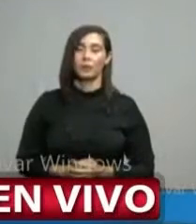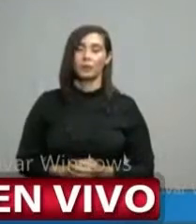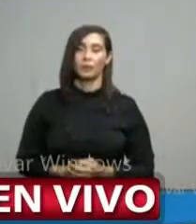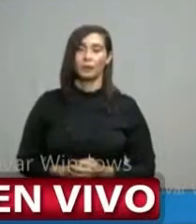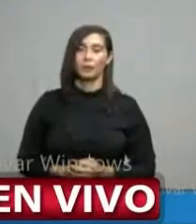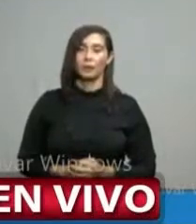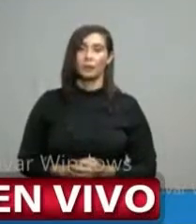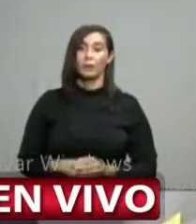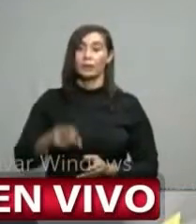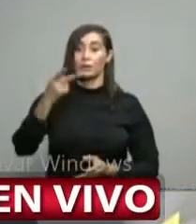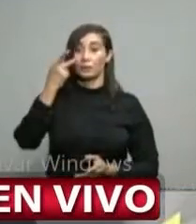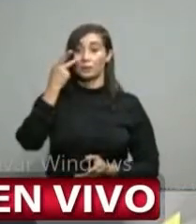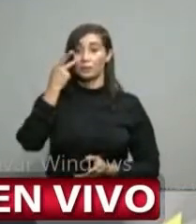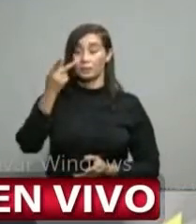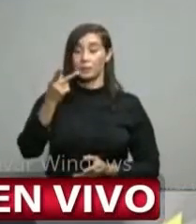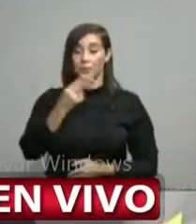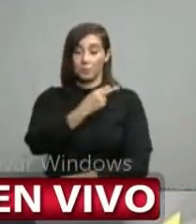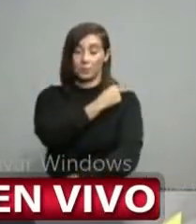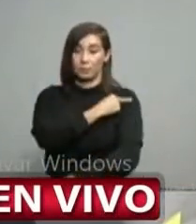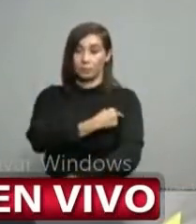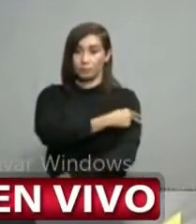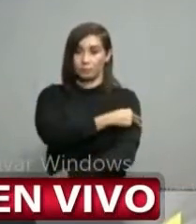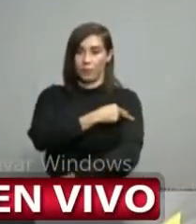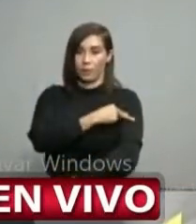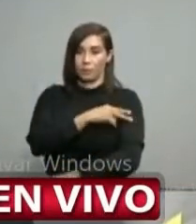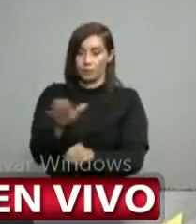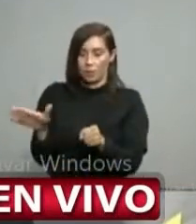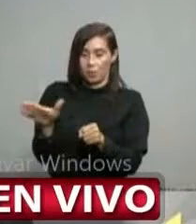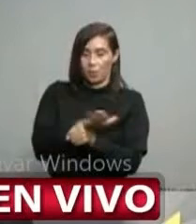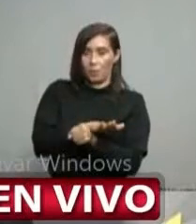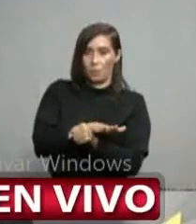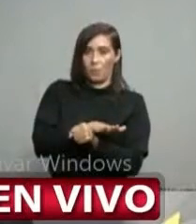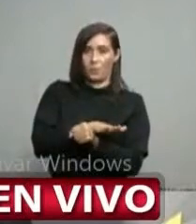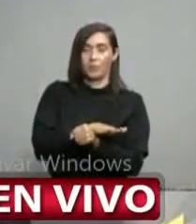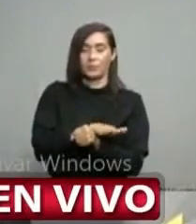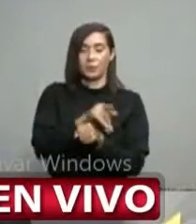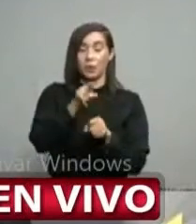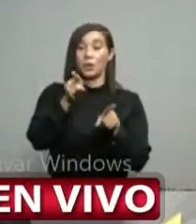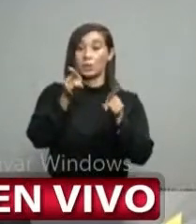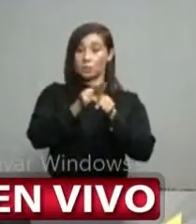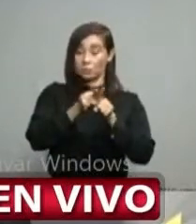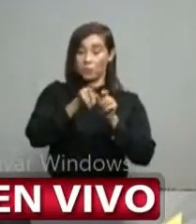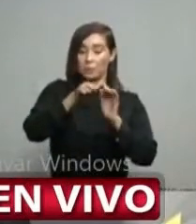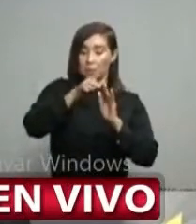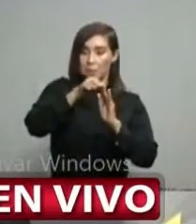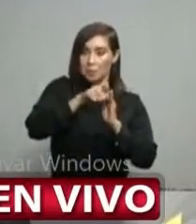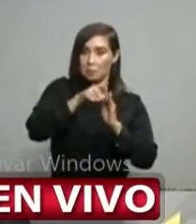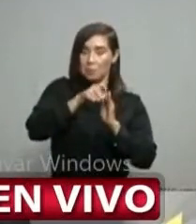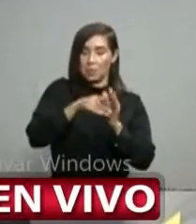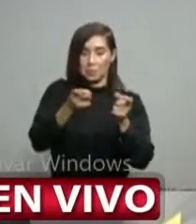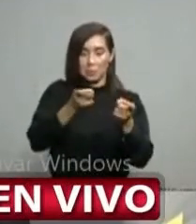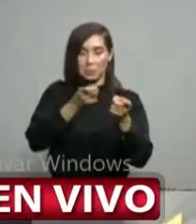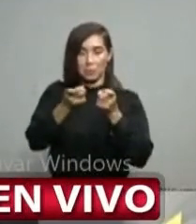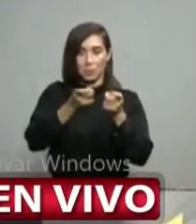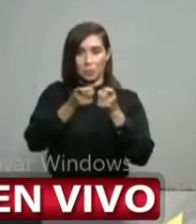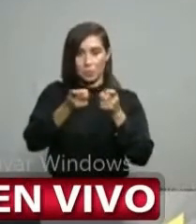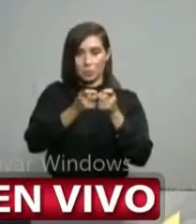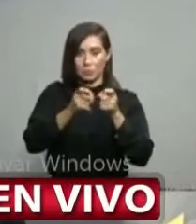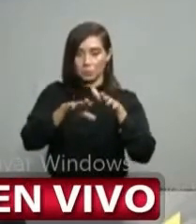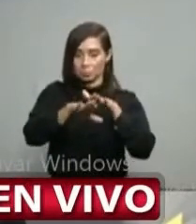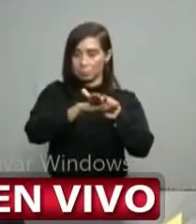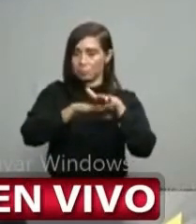uso y de congestión hospitalaria la tasa de ocupación también se mantiene estable por debajo